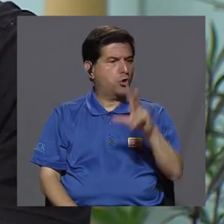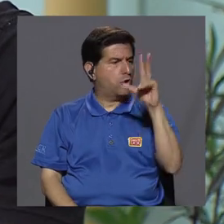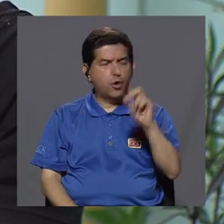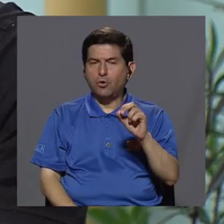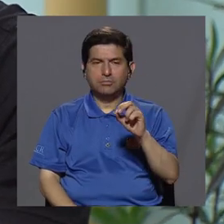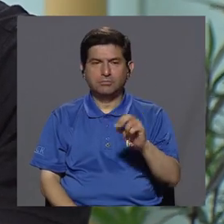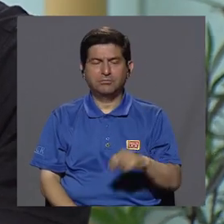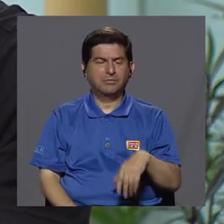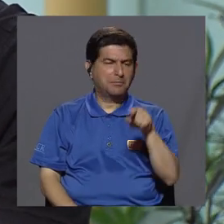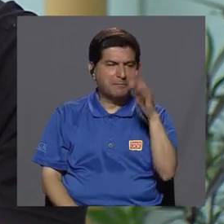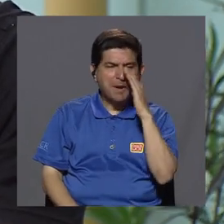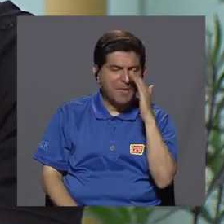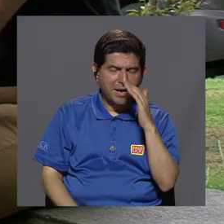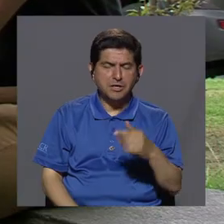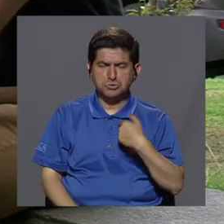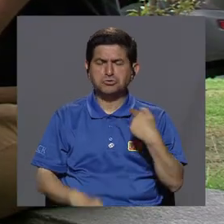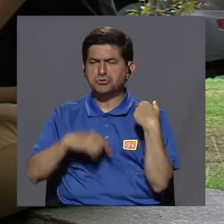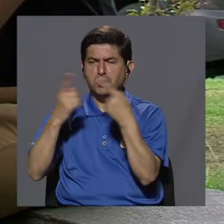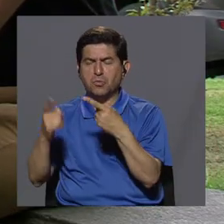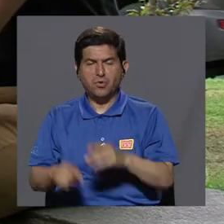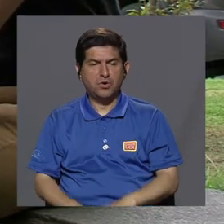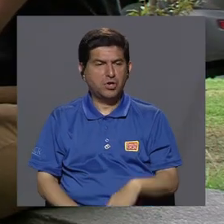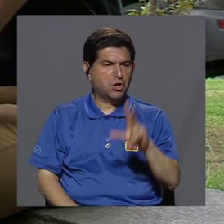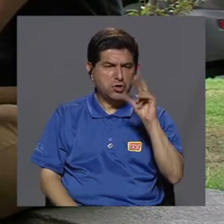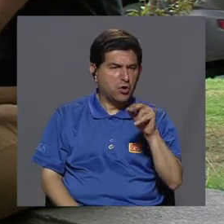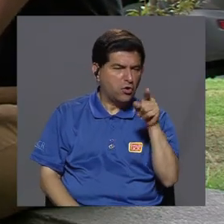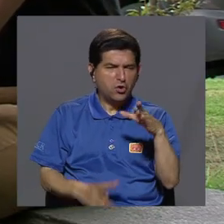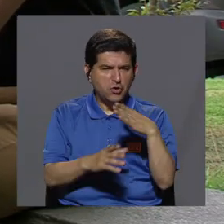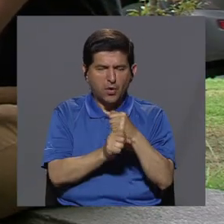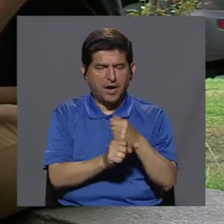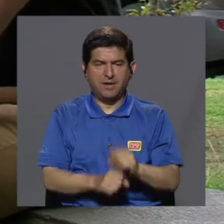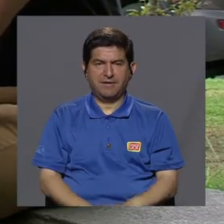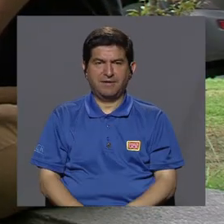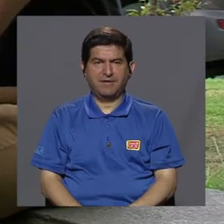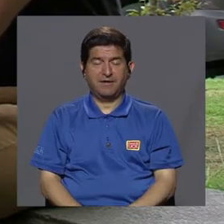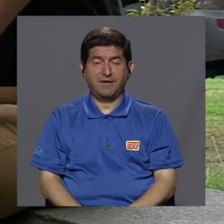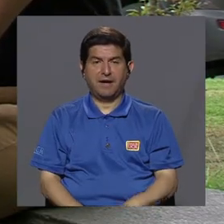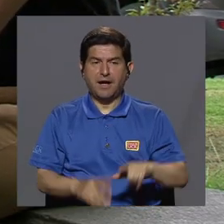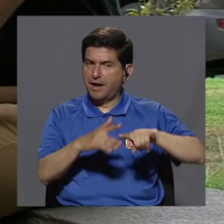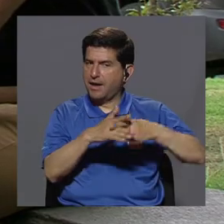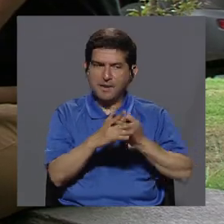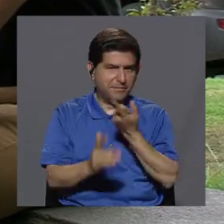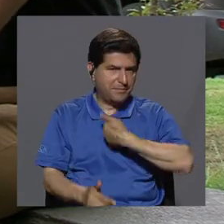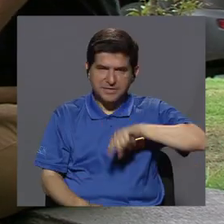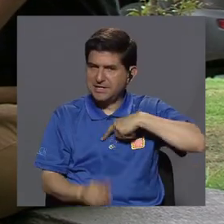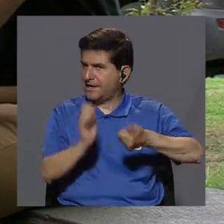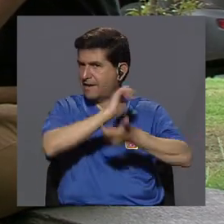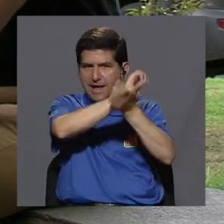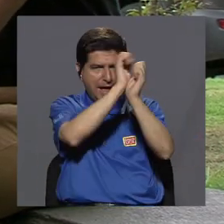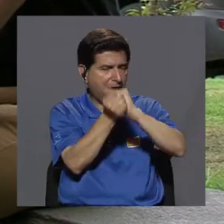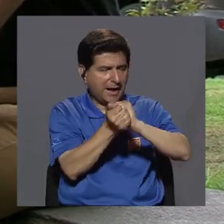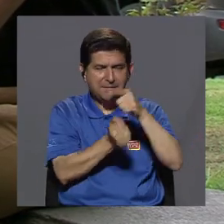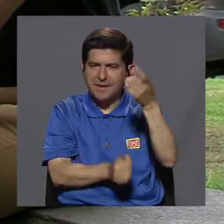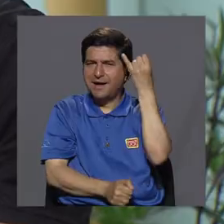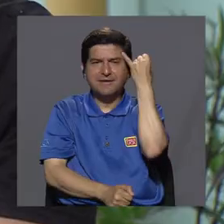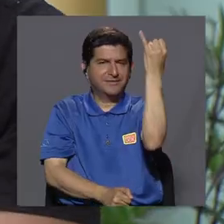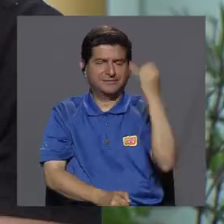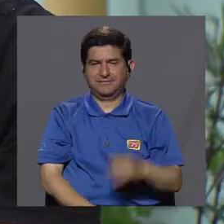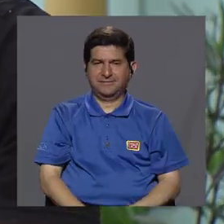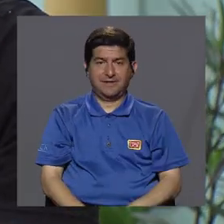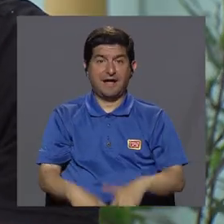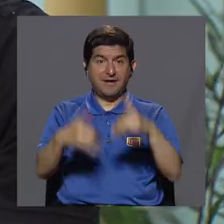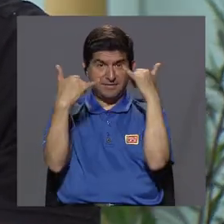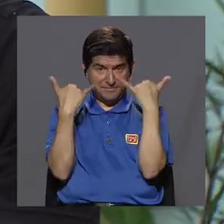No, mamá, no haga esto. No, mamá, yo voy. No, mamá, esto. No, nosotros tenemos que empezar a cambiar ese discurso. Entonces,